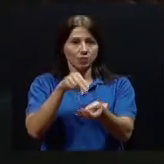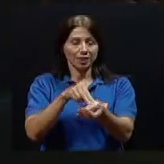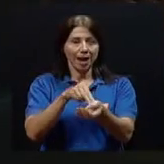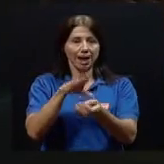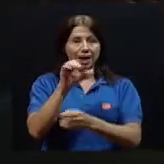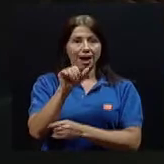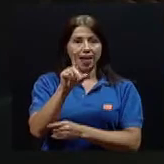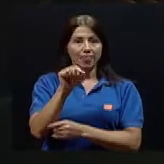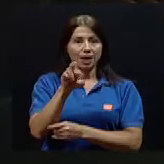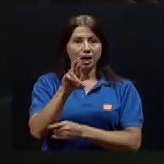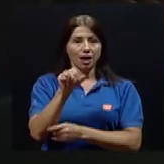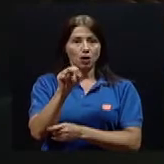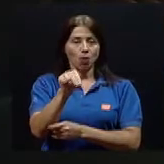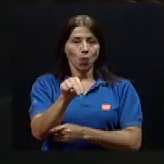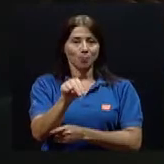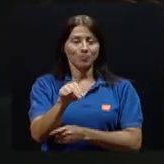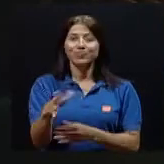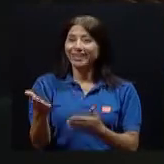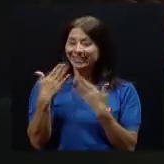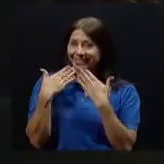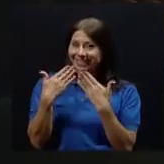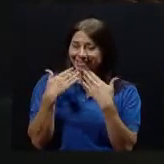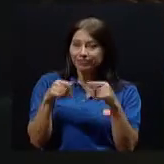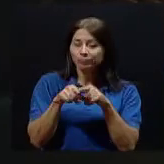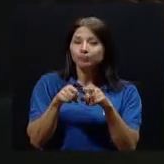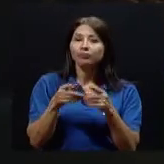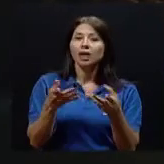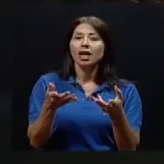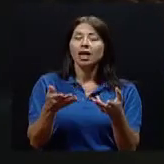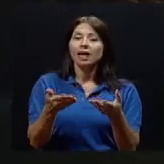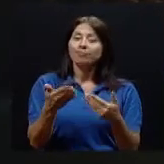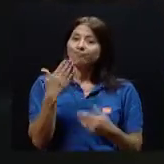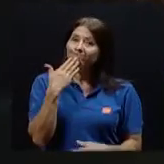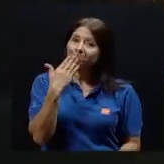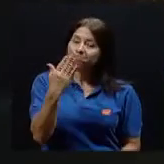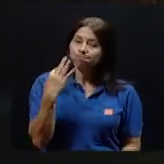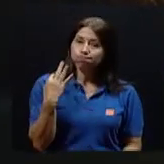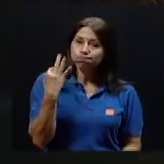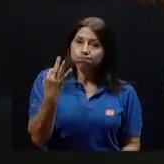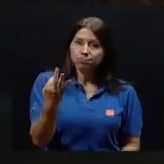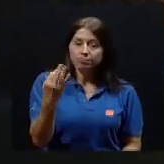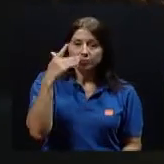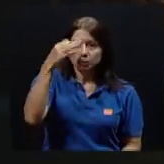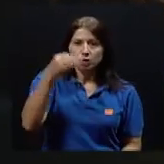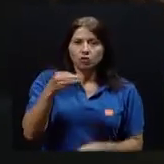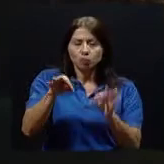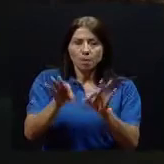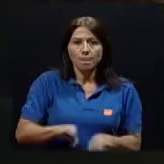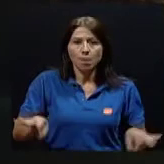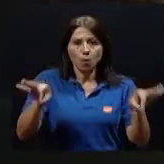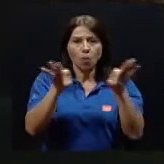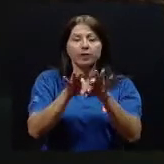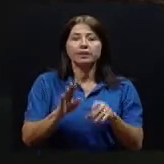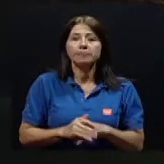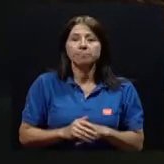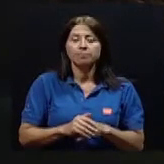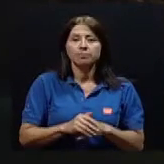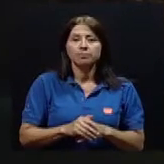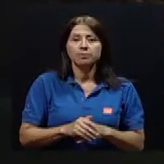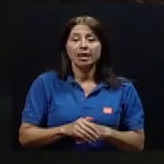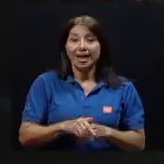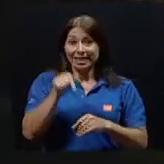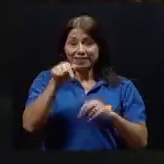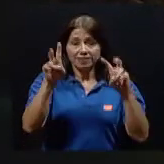muchas gracias más bien, y les agradezco la invitación, creo que es sumamente importante que esto se difunda,